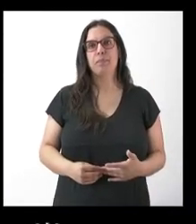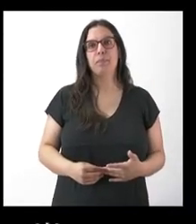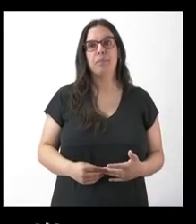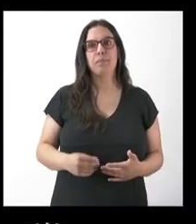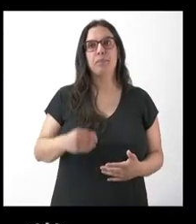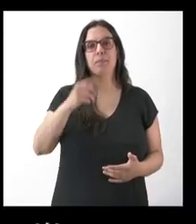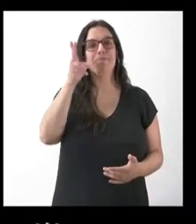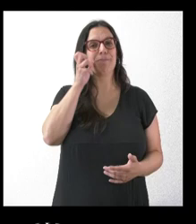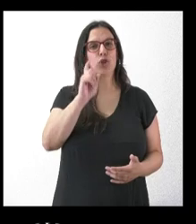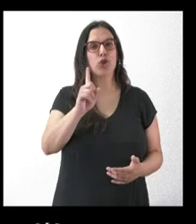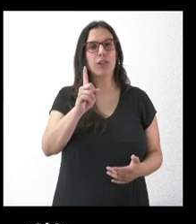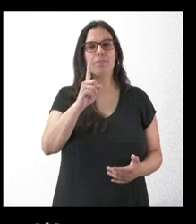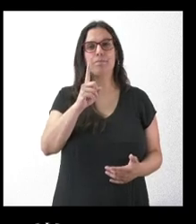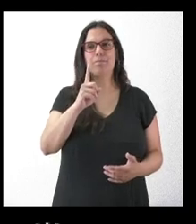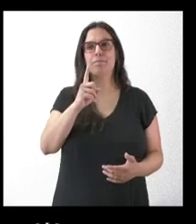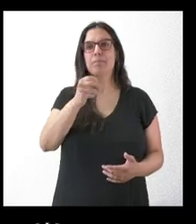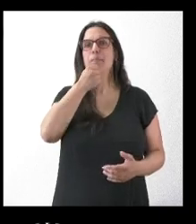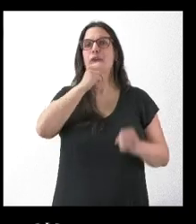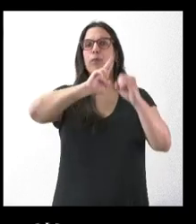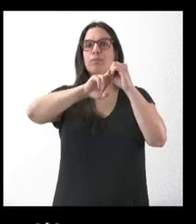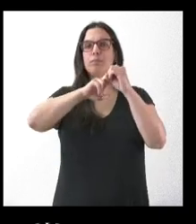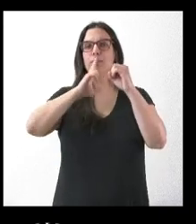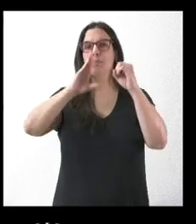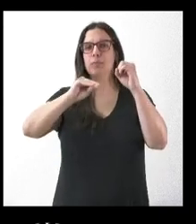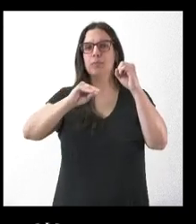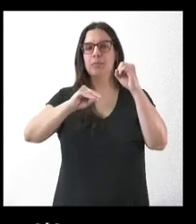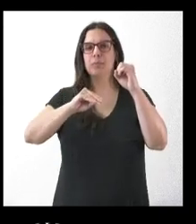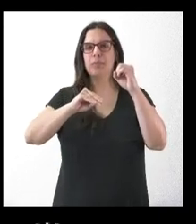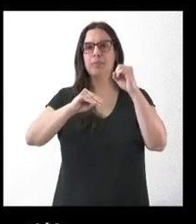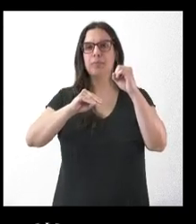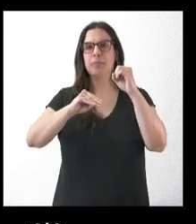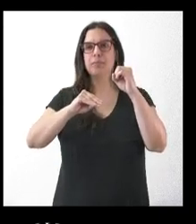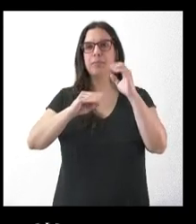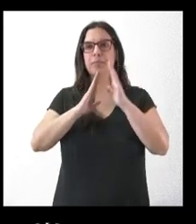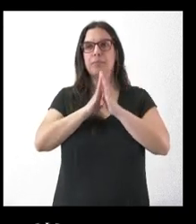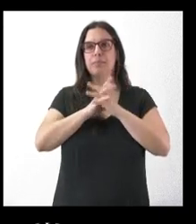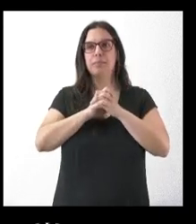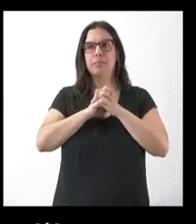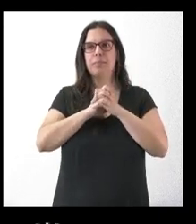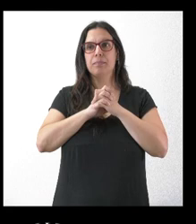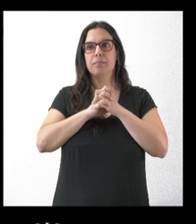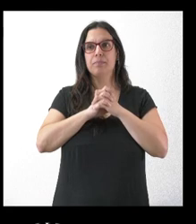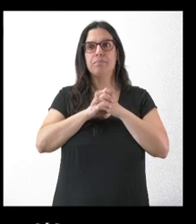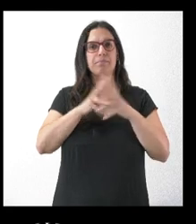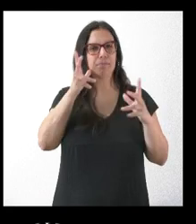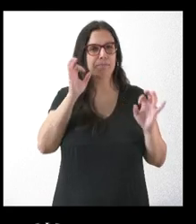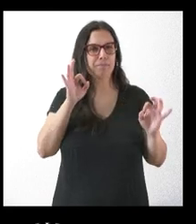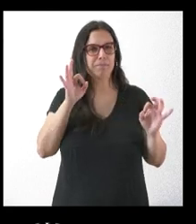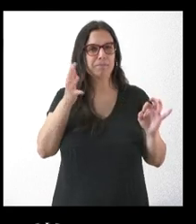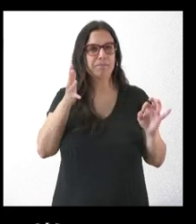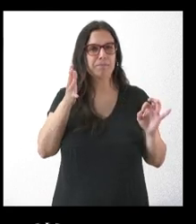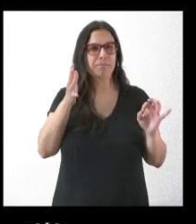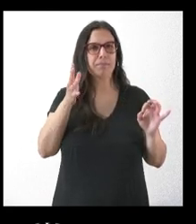No te escuchamos. Tienes muteado el sistema, Carlos. Silenciado. no utilizar... Ahora la respuesta, ¿verdad?